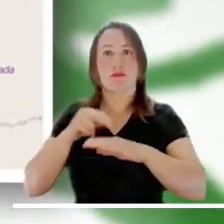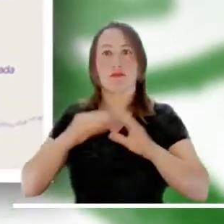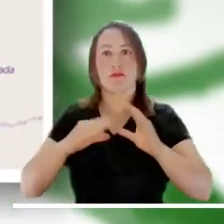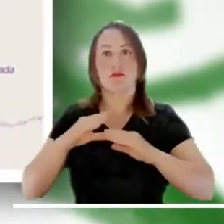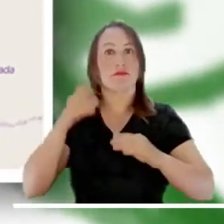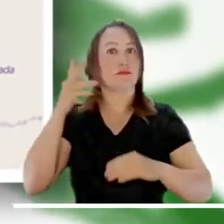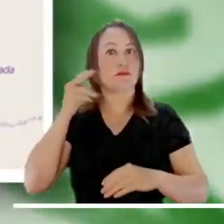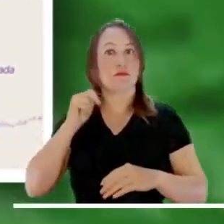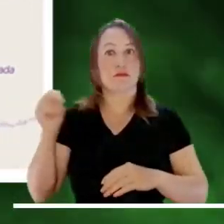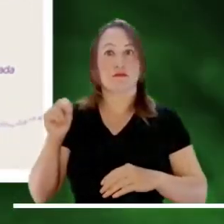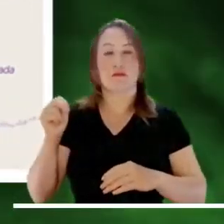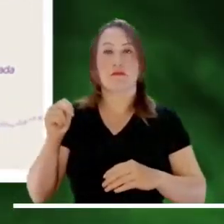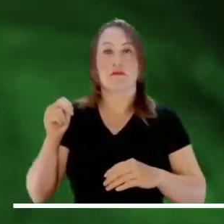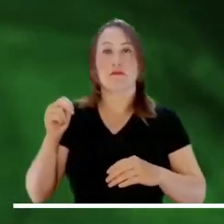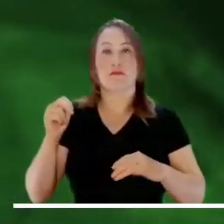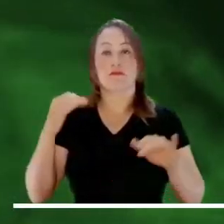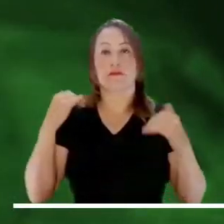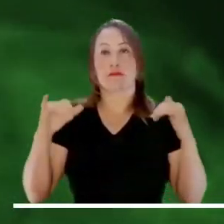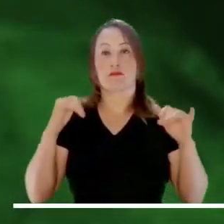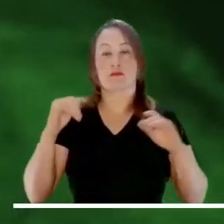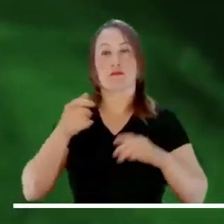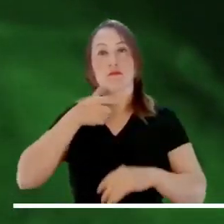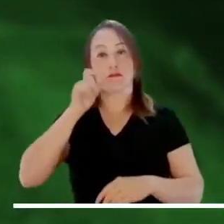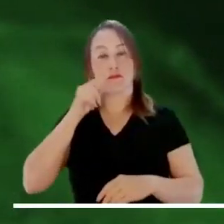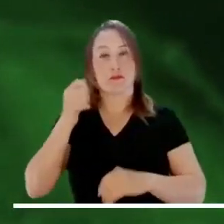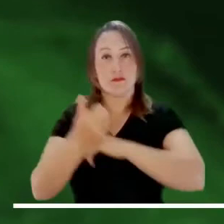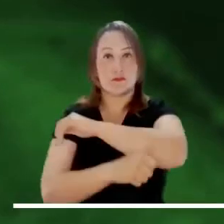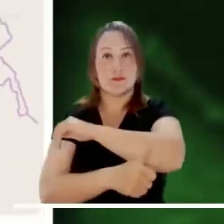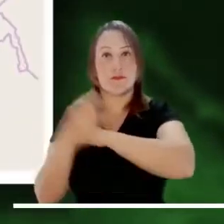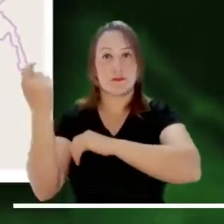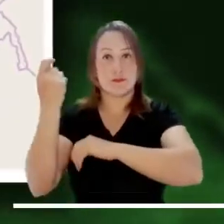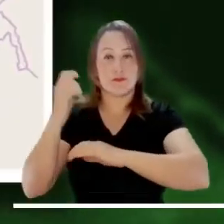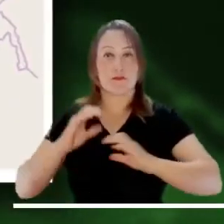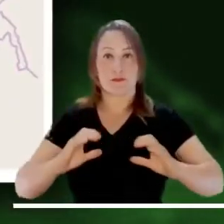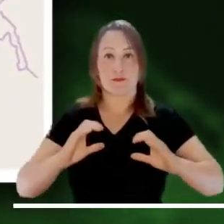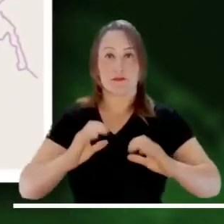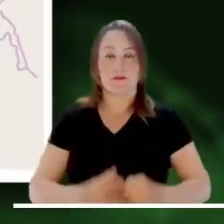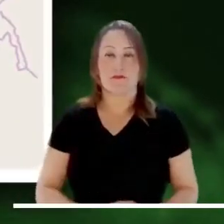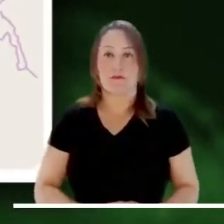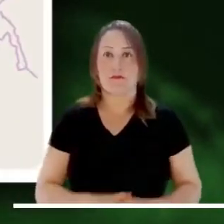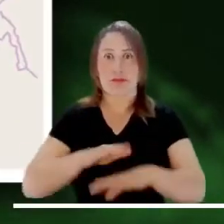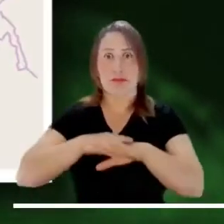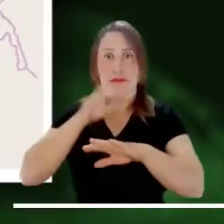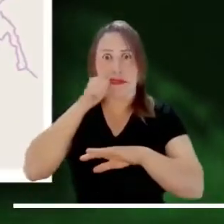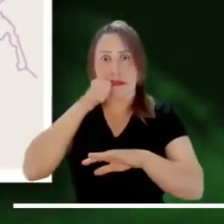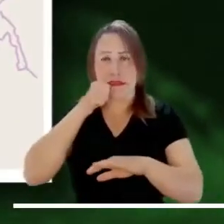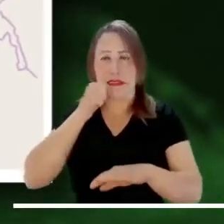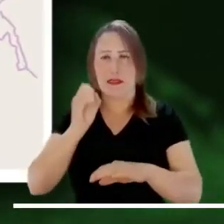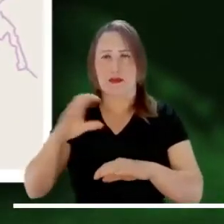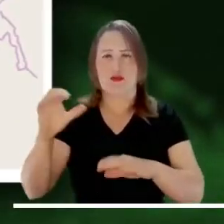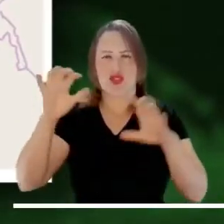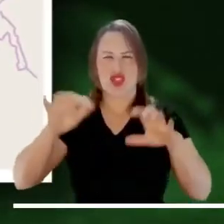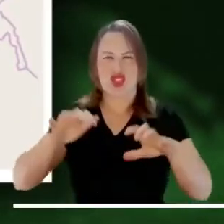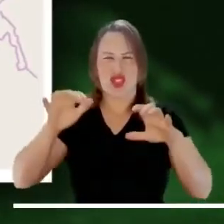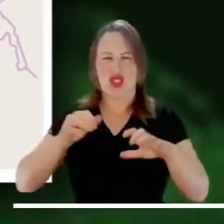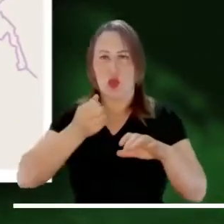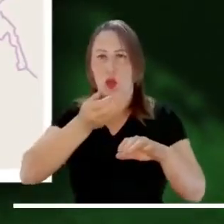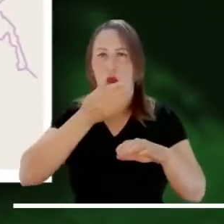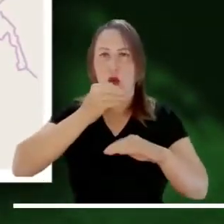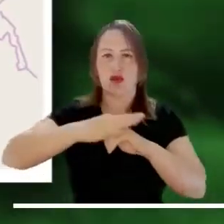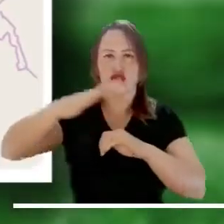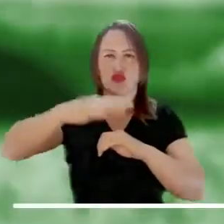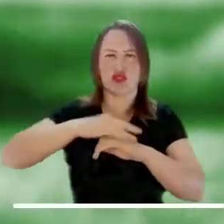Máxima alerta por probables deslizamientos en Cesar, Nariño, Cauca, Norte de Santander, Caldas, Boyacá, Meta y